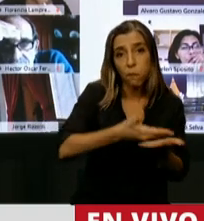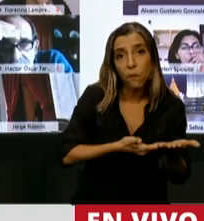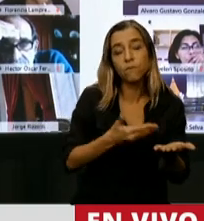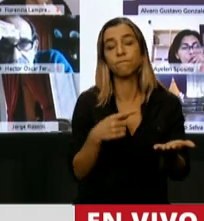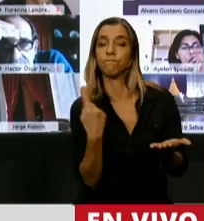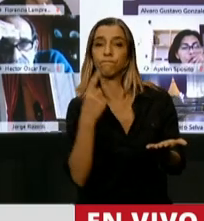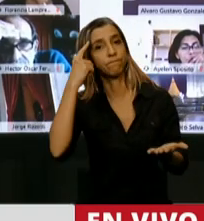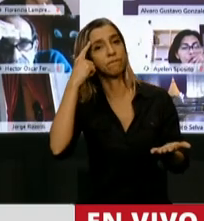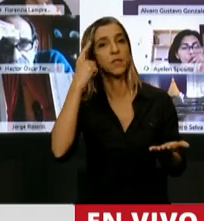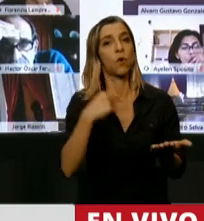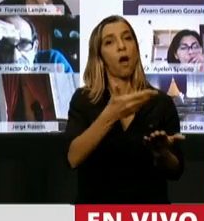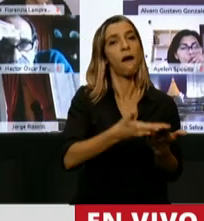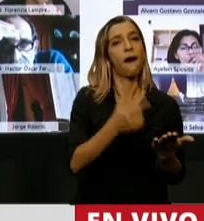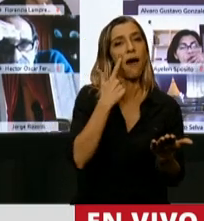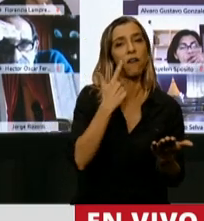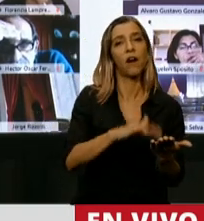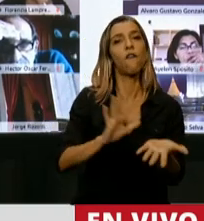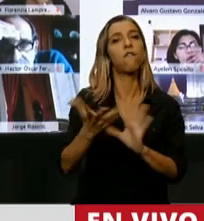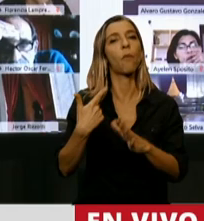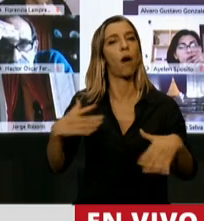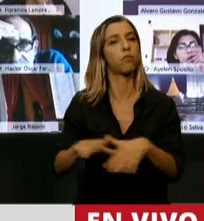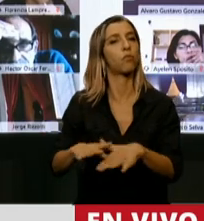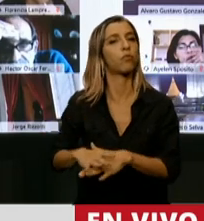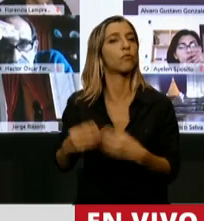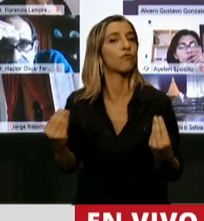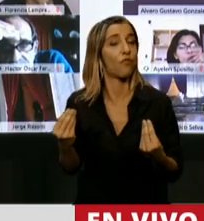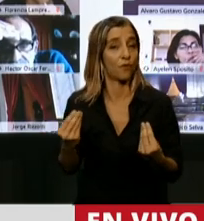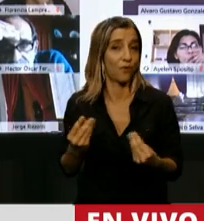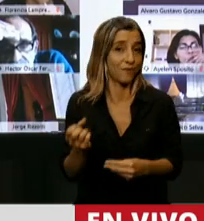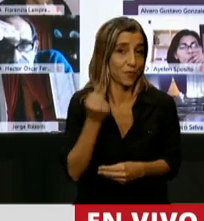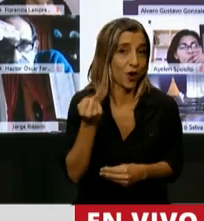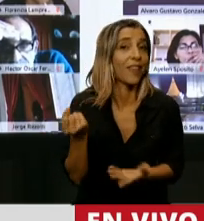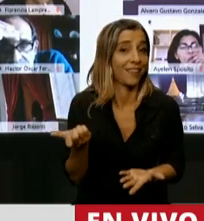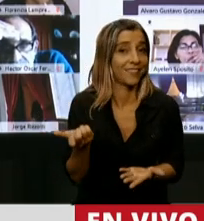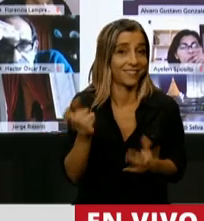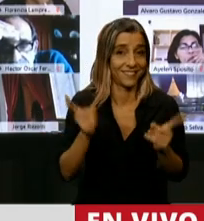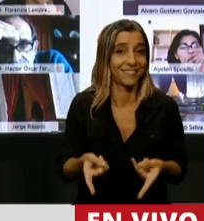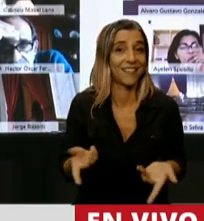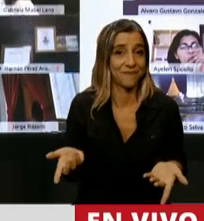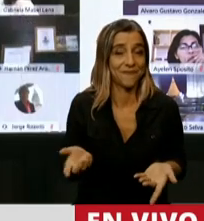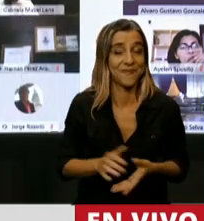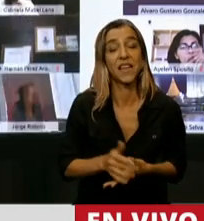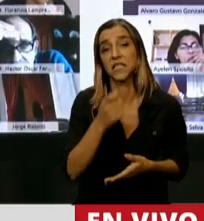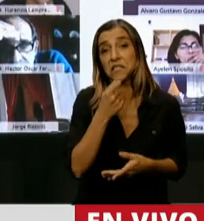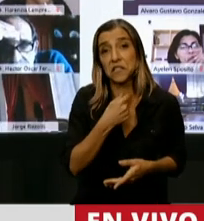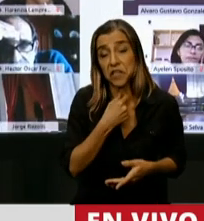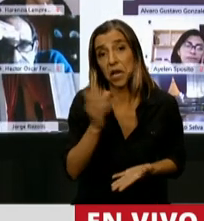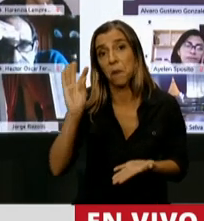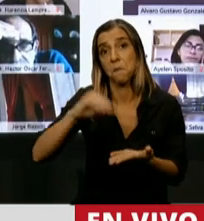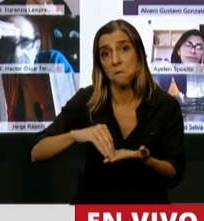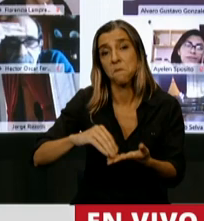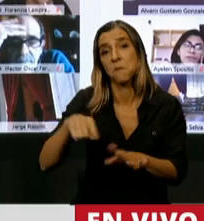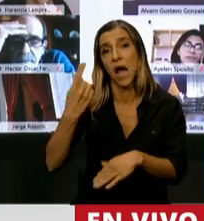que debería también poner en consideración la eficiencia de esa ejecución. Y si quieren podemos pasar un repaso del listado de obras